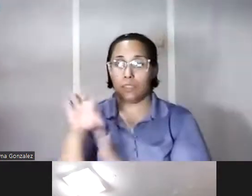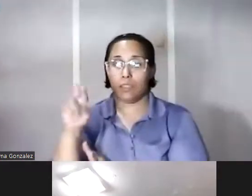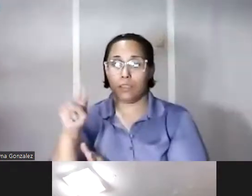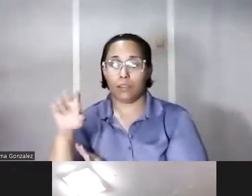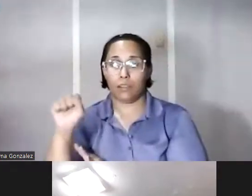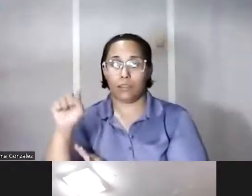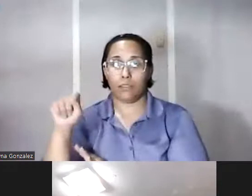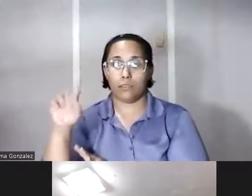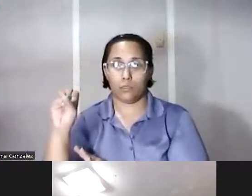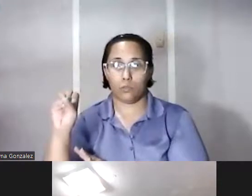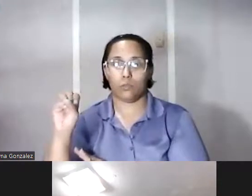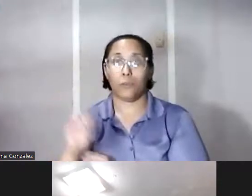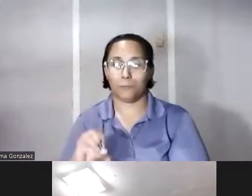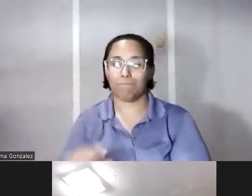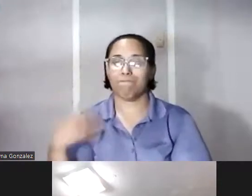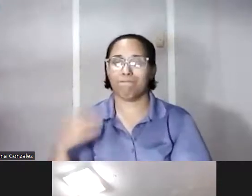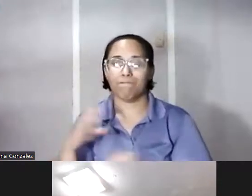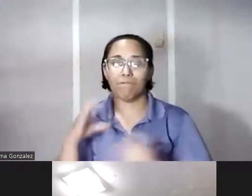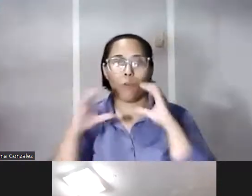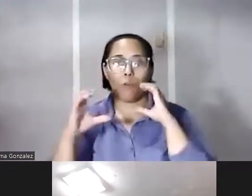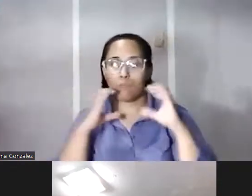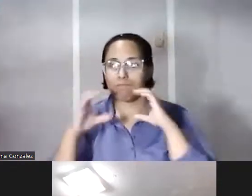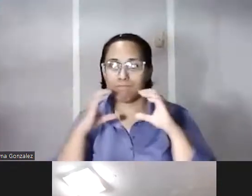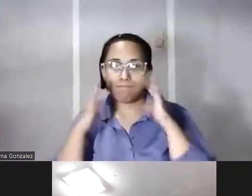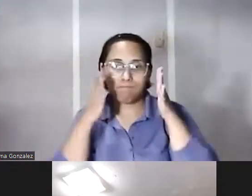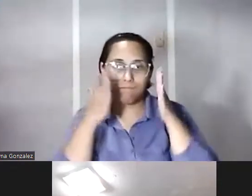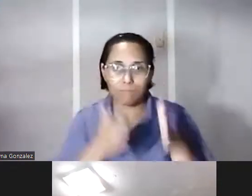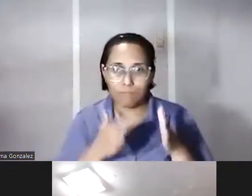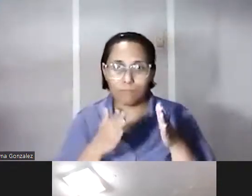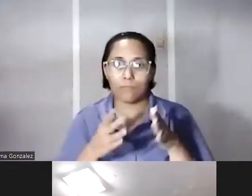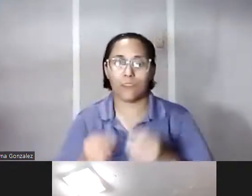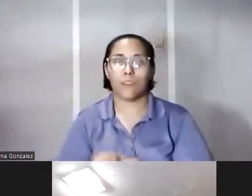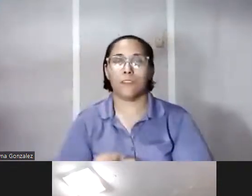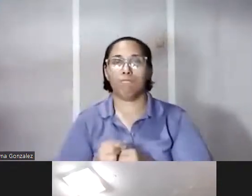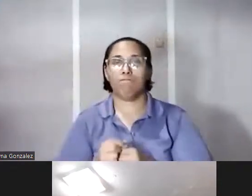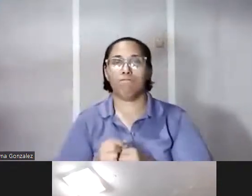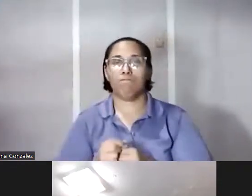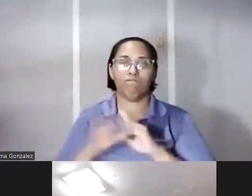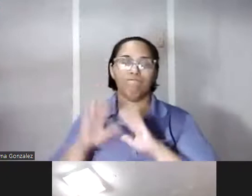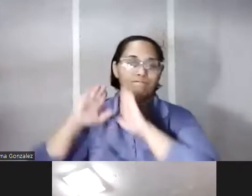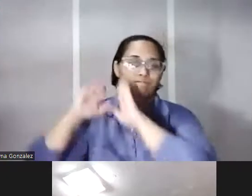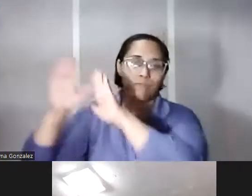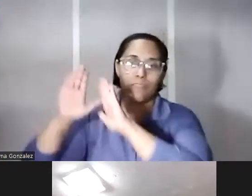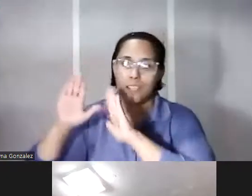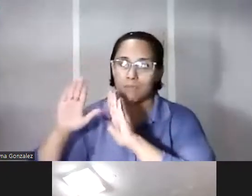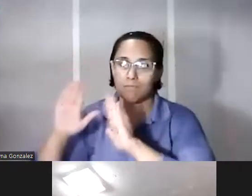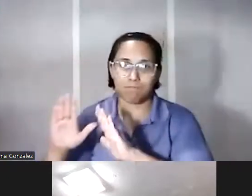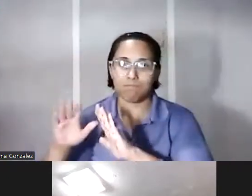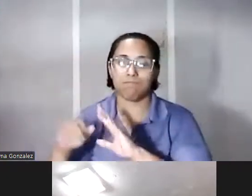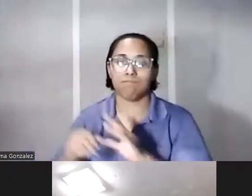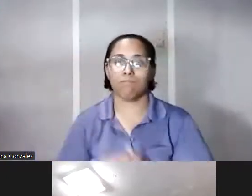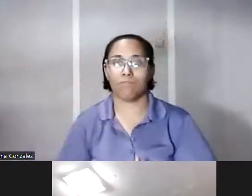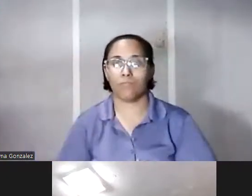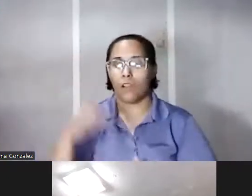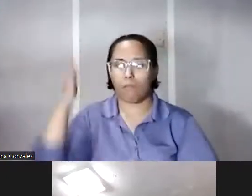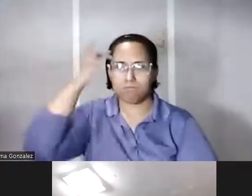otro gran comunicador otro clásico un gran periodista un hombre extremadamente culto que se se